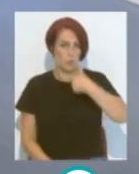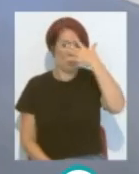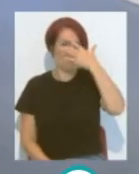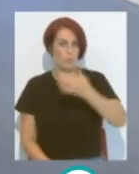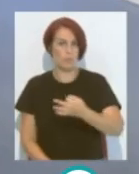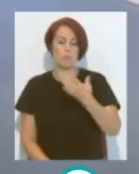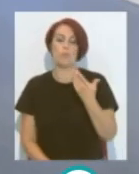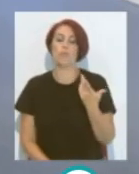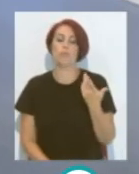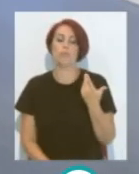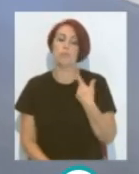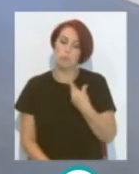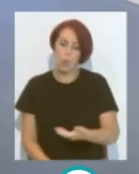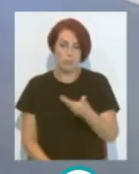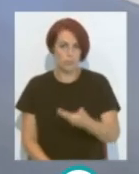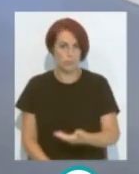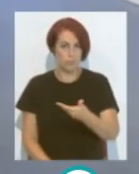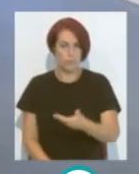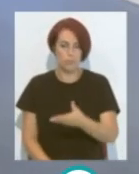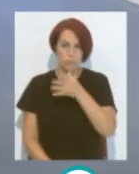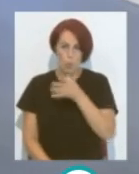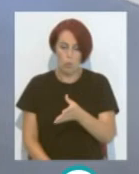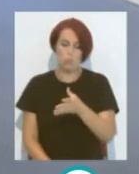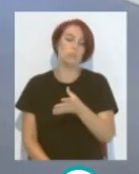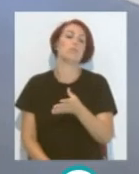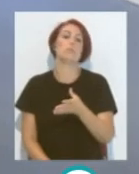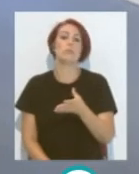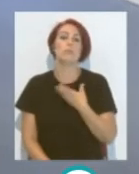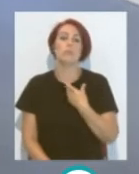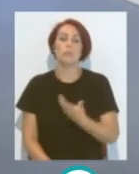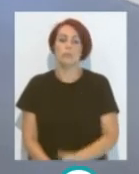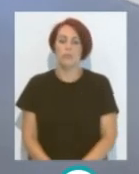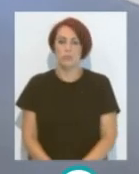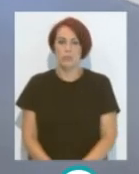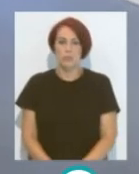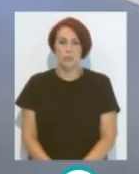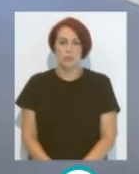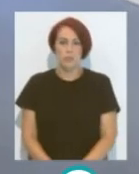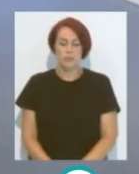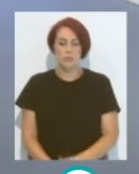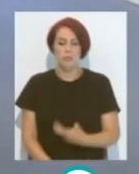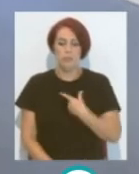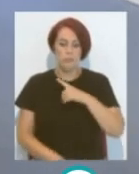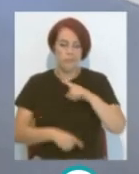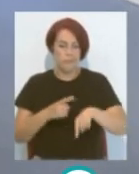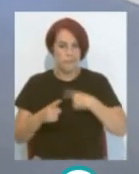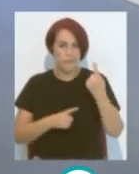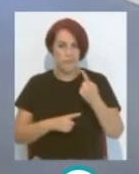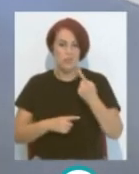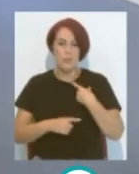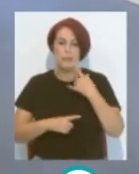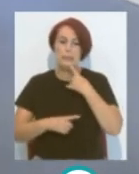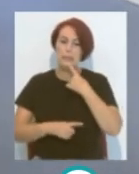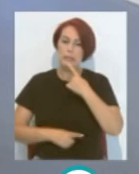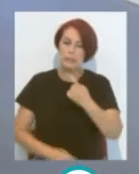se resulta importante Porque luego ir remando de contracorriente te